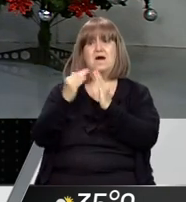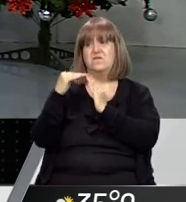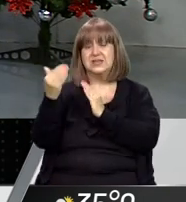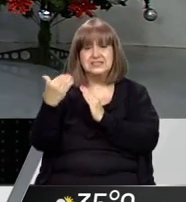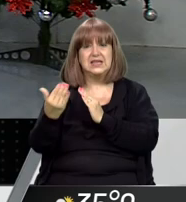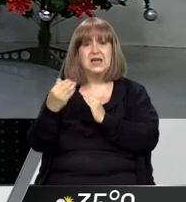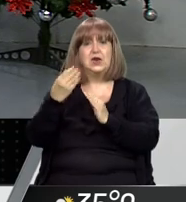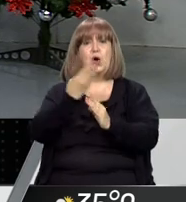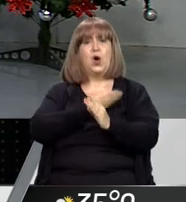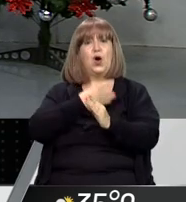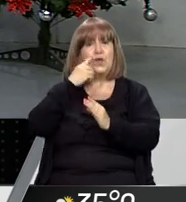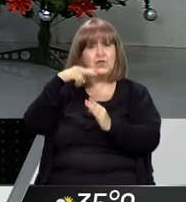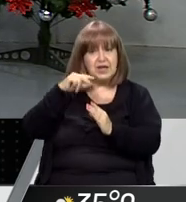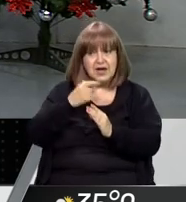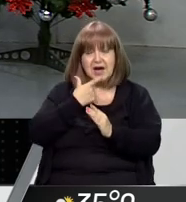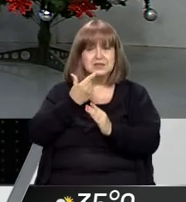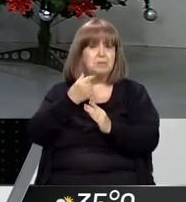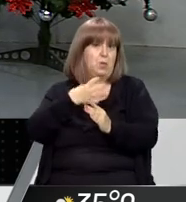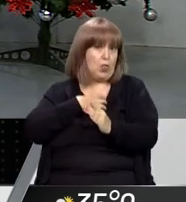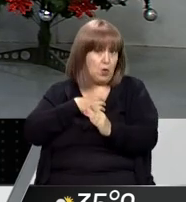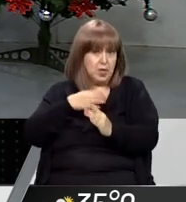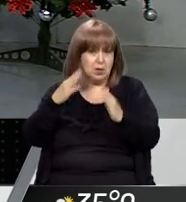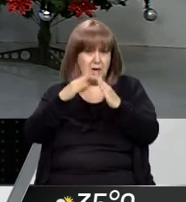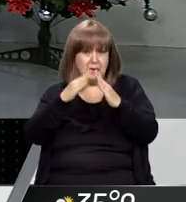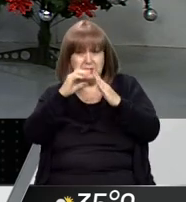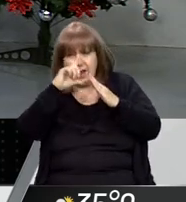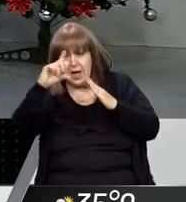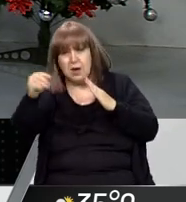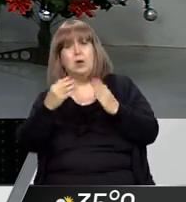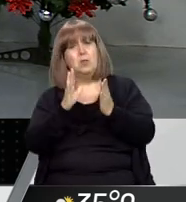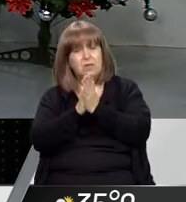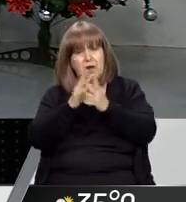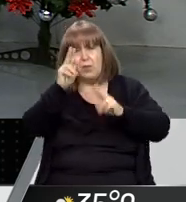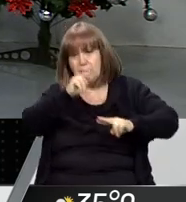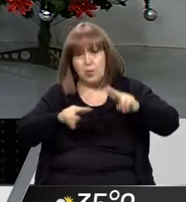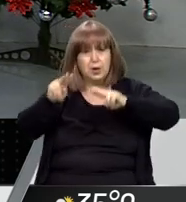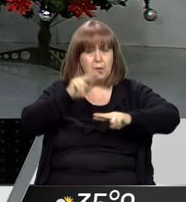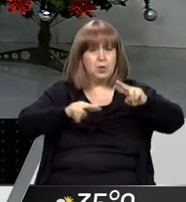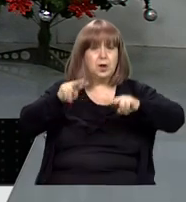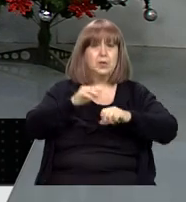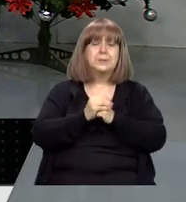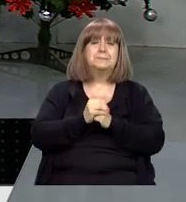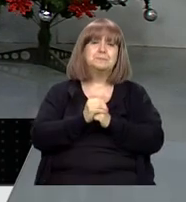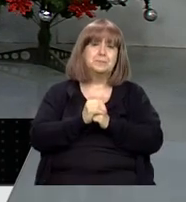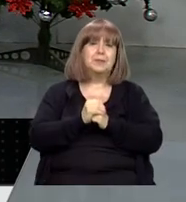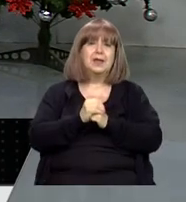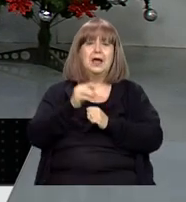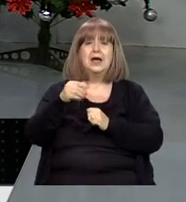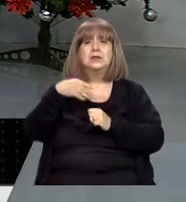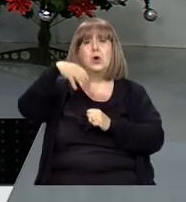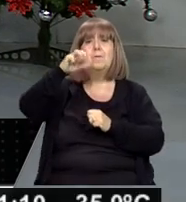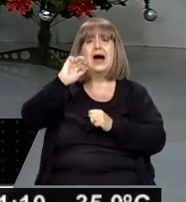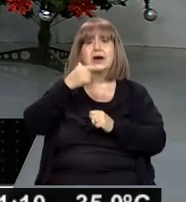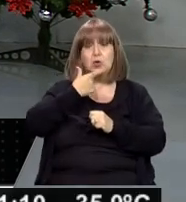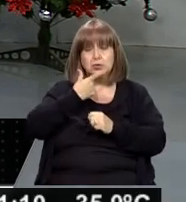Digo, hubo todo un trabajo ahí para tratar de generar un hallazgo que lamentablemente no se dio como lo esperaban. Sí, esto es lo que decía Marcos,